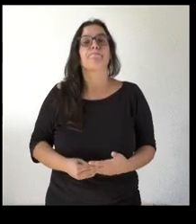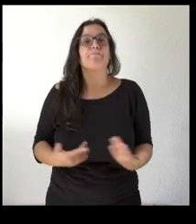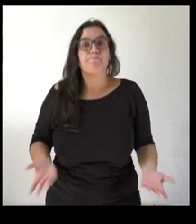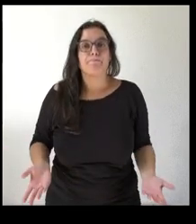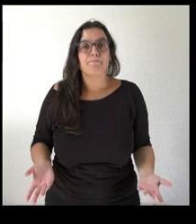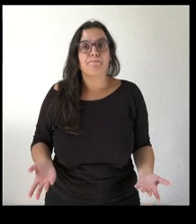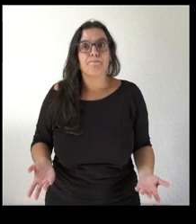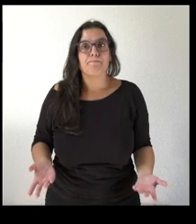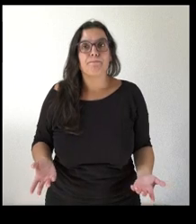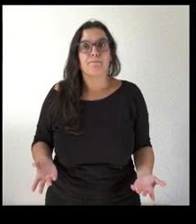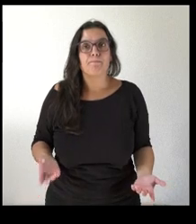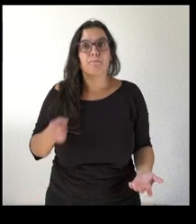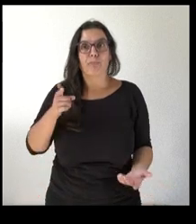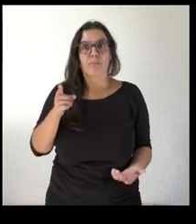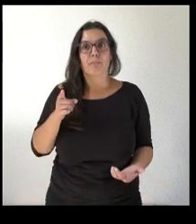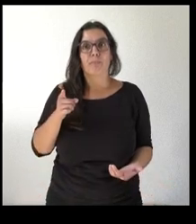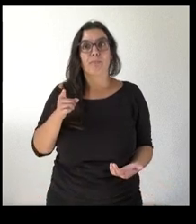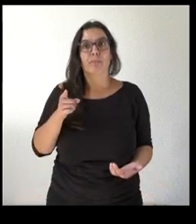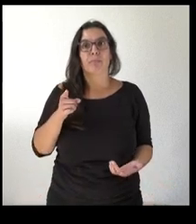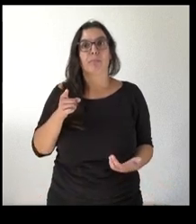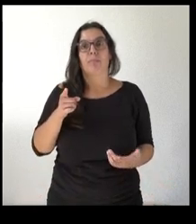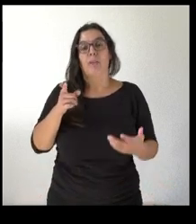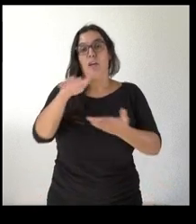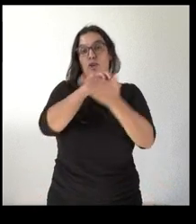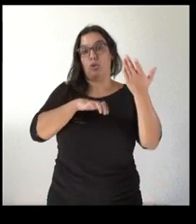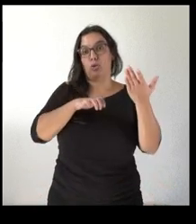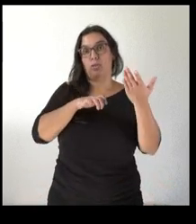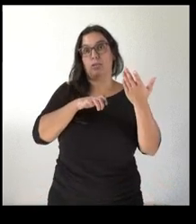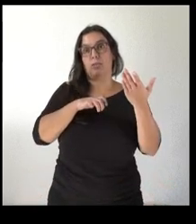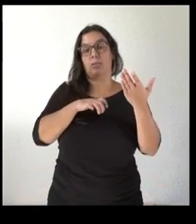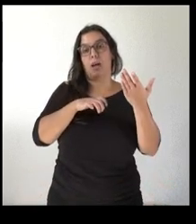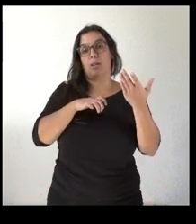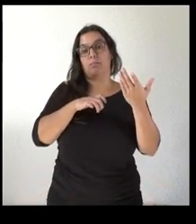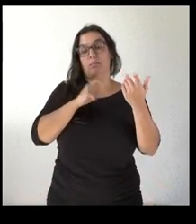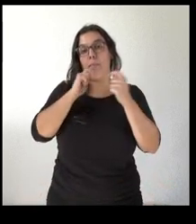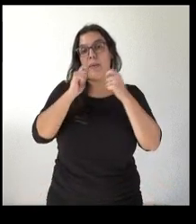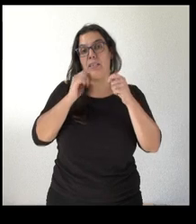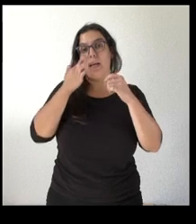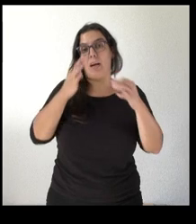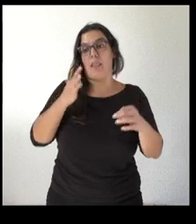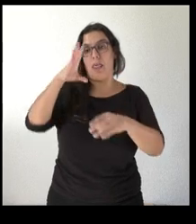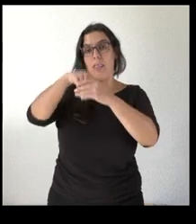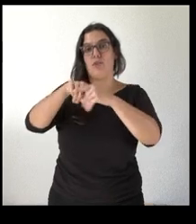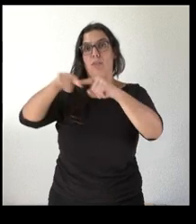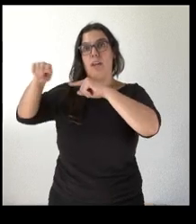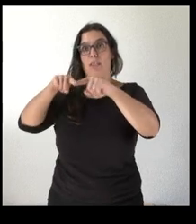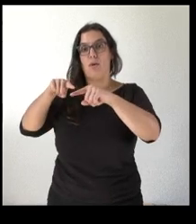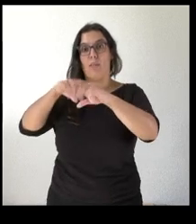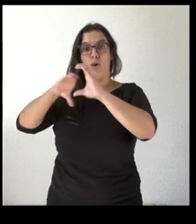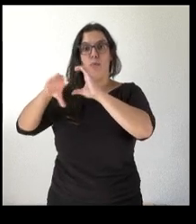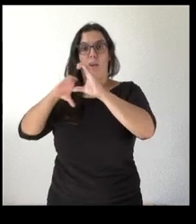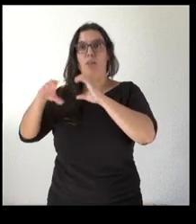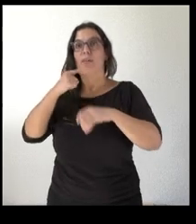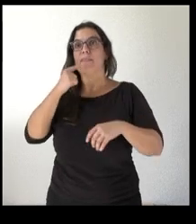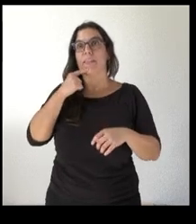aquí García Gallardo ni ustedes en esta nota porque la nota al fin y al cabo pasa por la dirección de comunicación aquí no se dice que el promotor